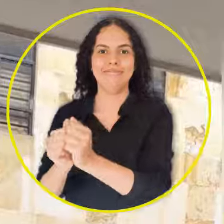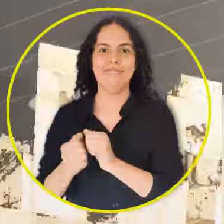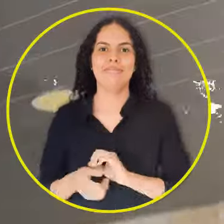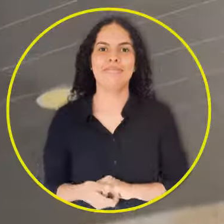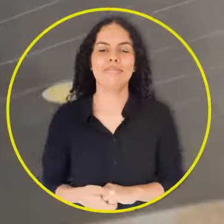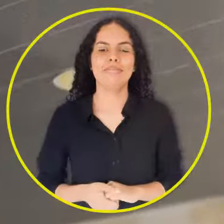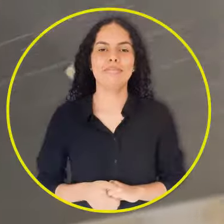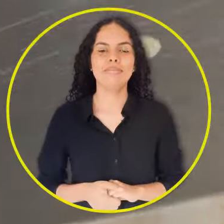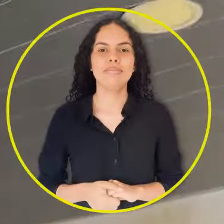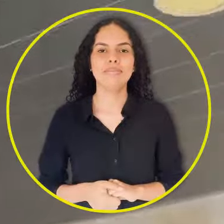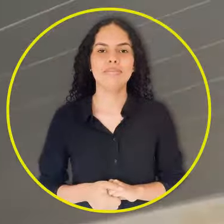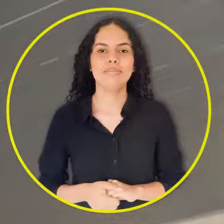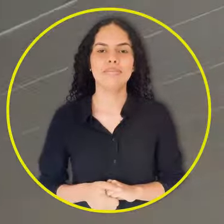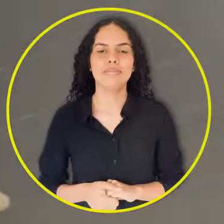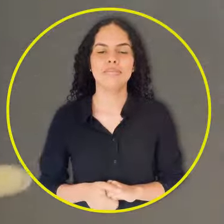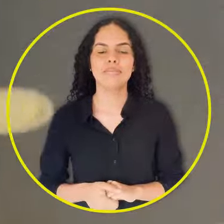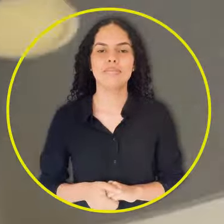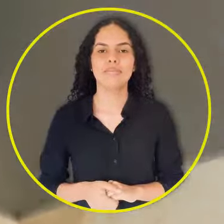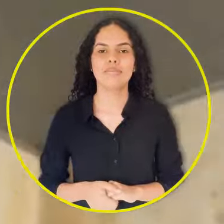que necesito.